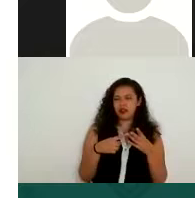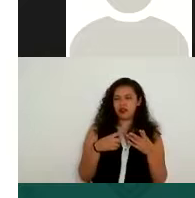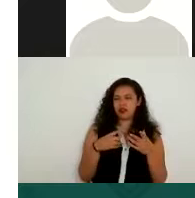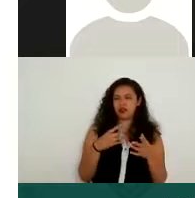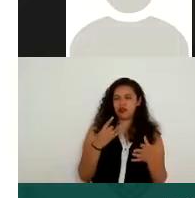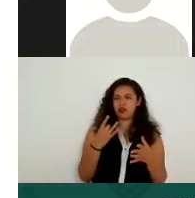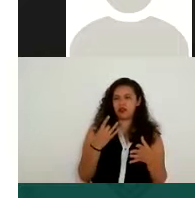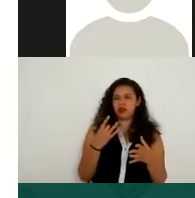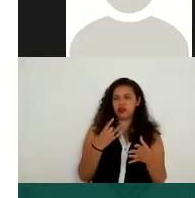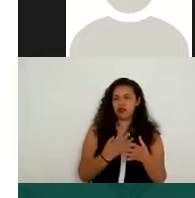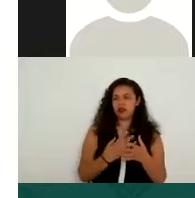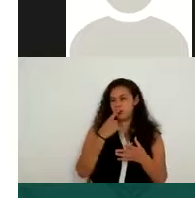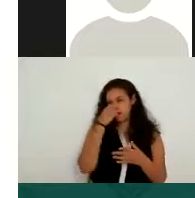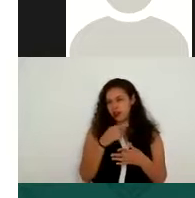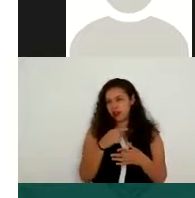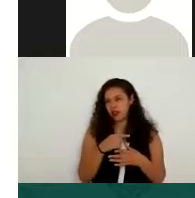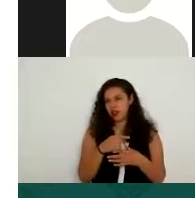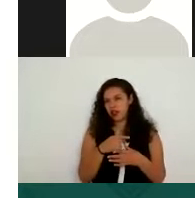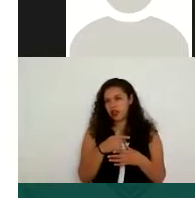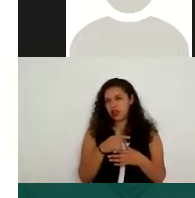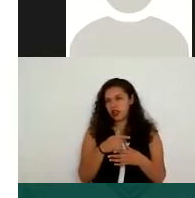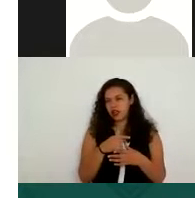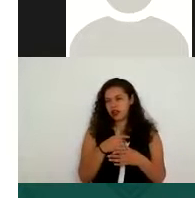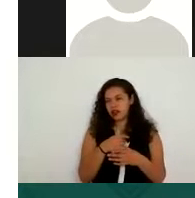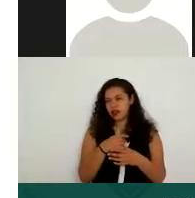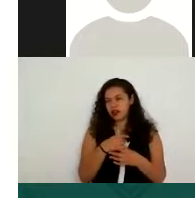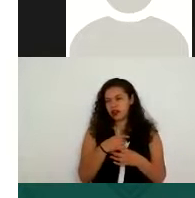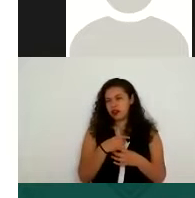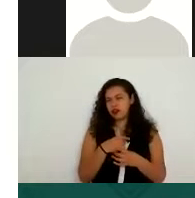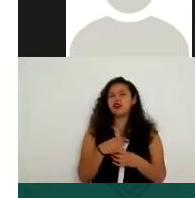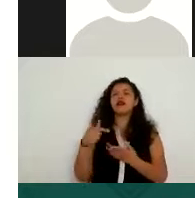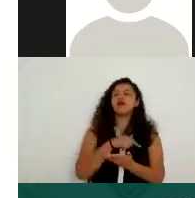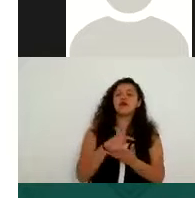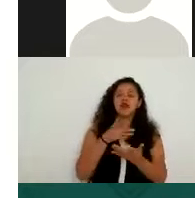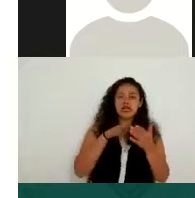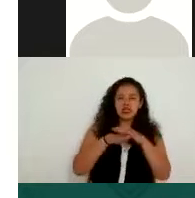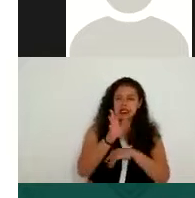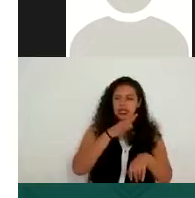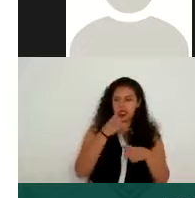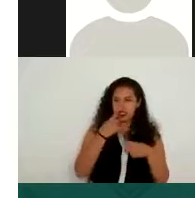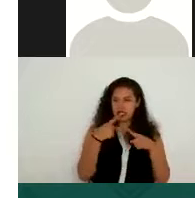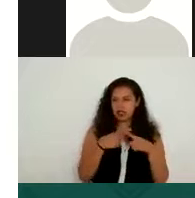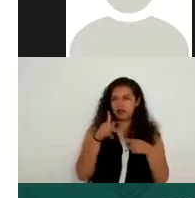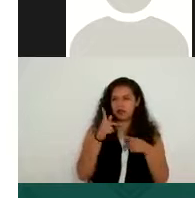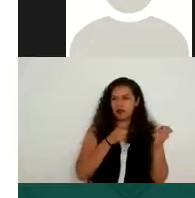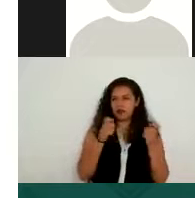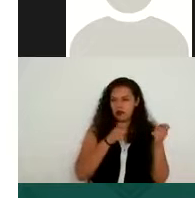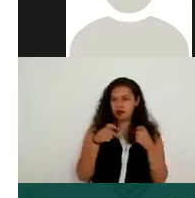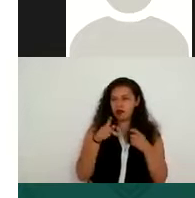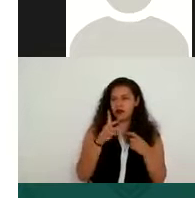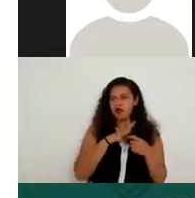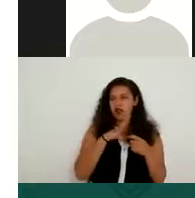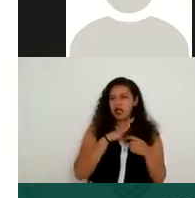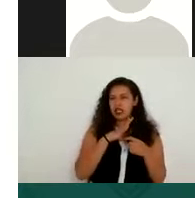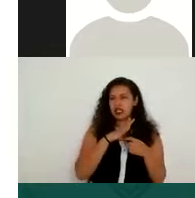ese inmueble de esa instalación y pues controlar el acceso pero no no tiene un fin de divulgación